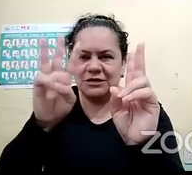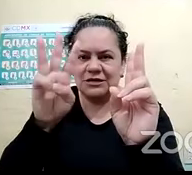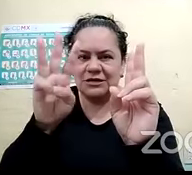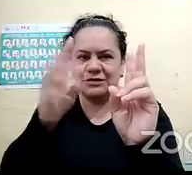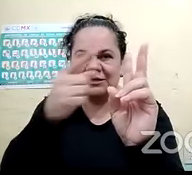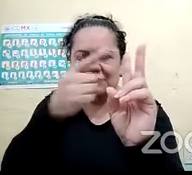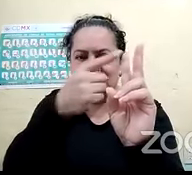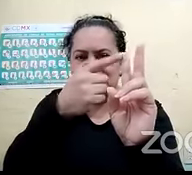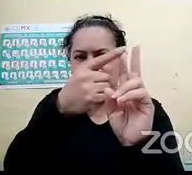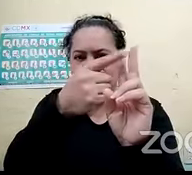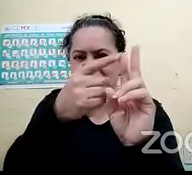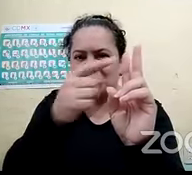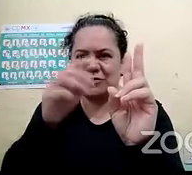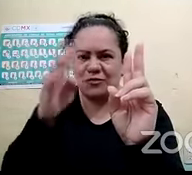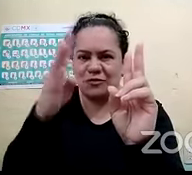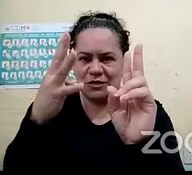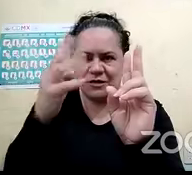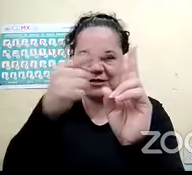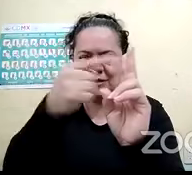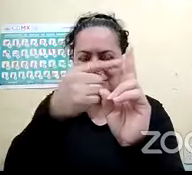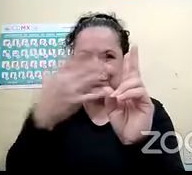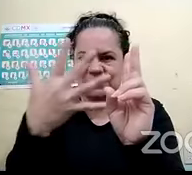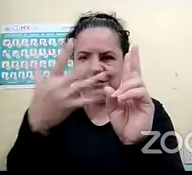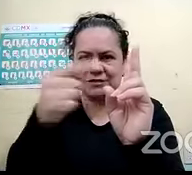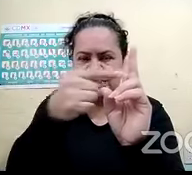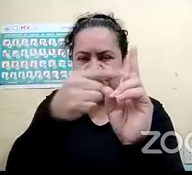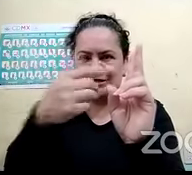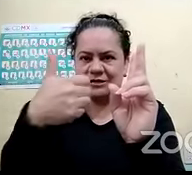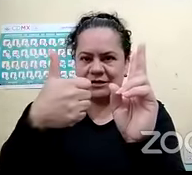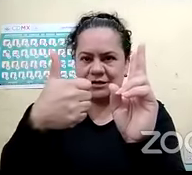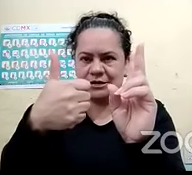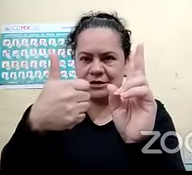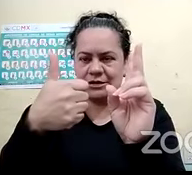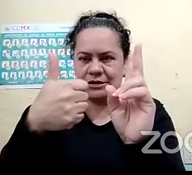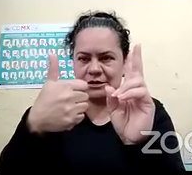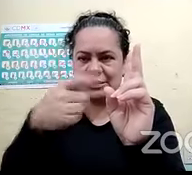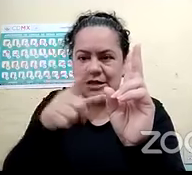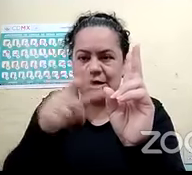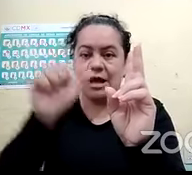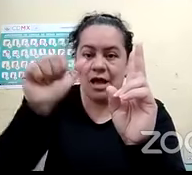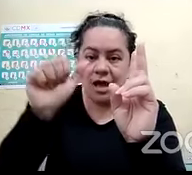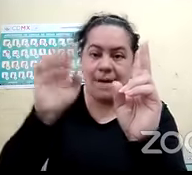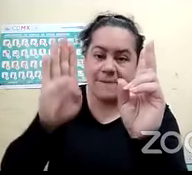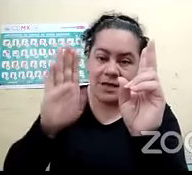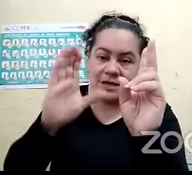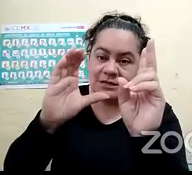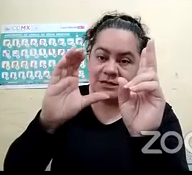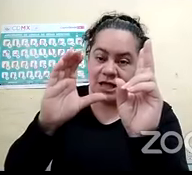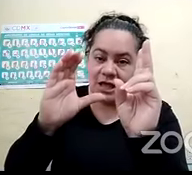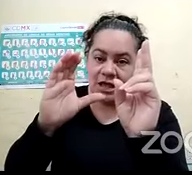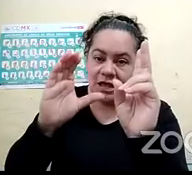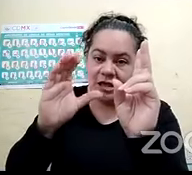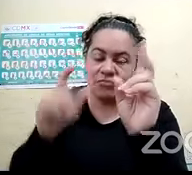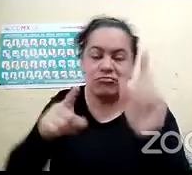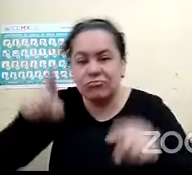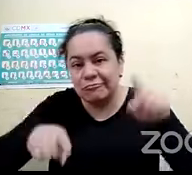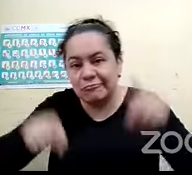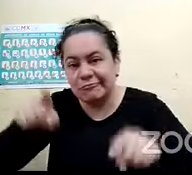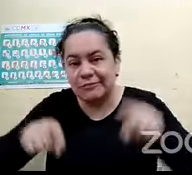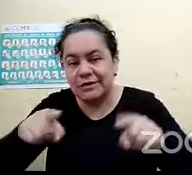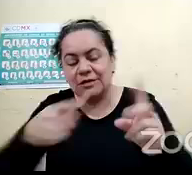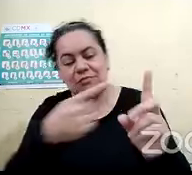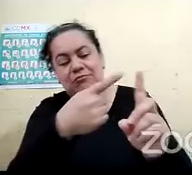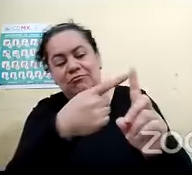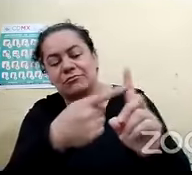cada letra del adhesedario, dependiendo de la combinación que toquemos,